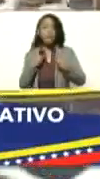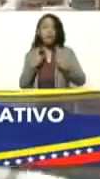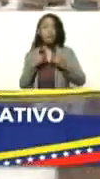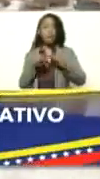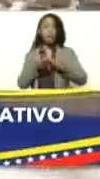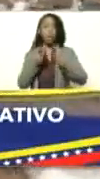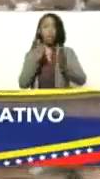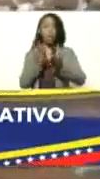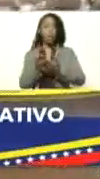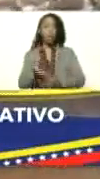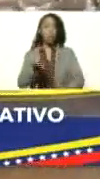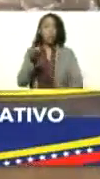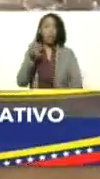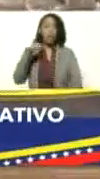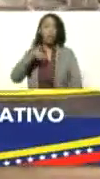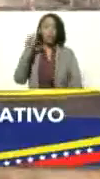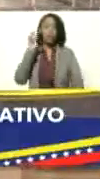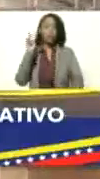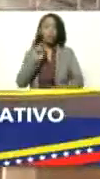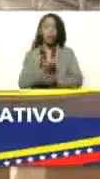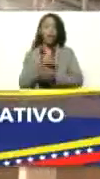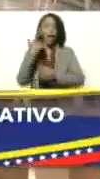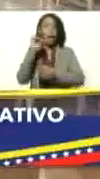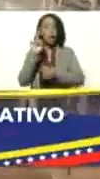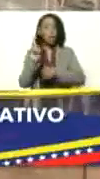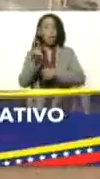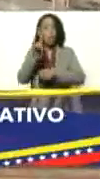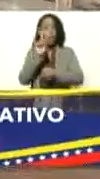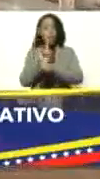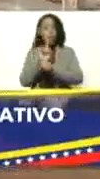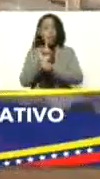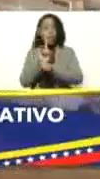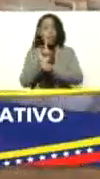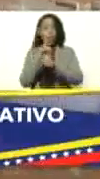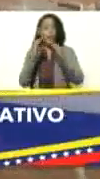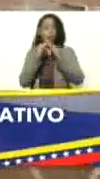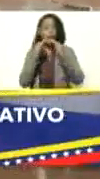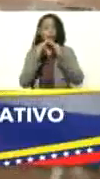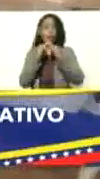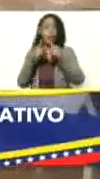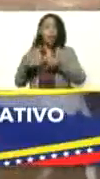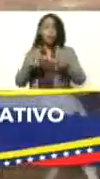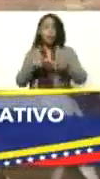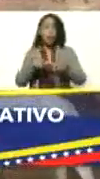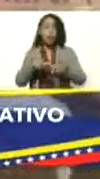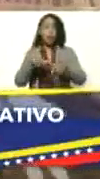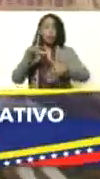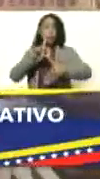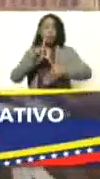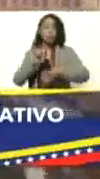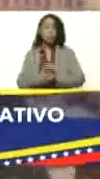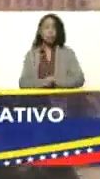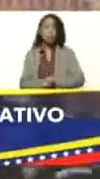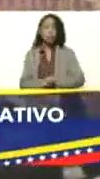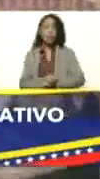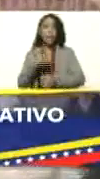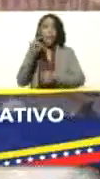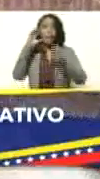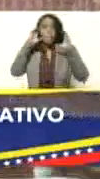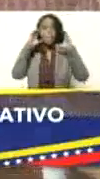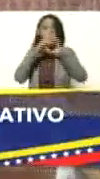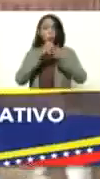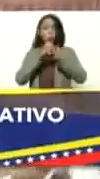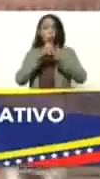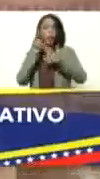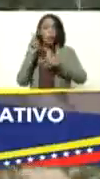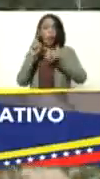y particularmente Venezuela siendo la única granja en la región de América Latina que se concentra en